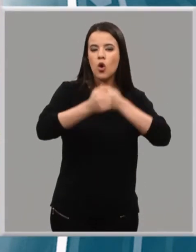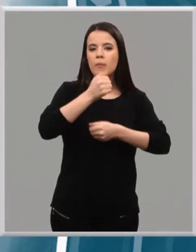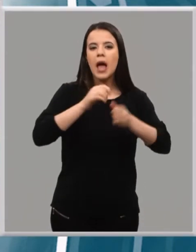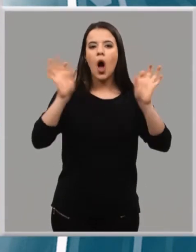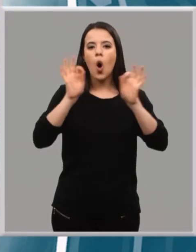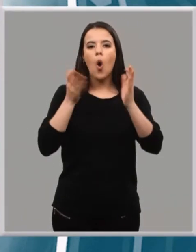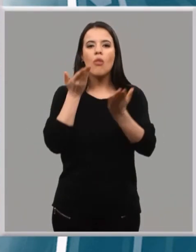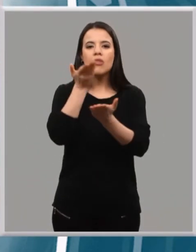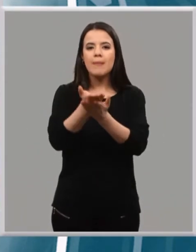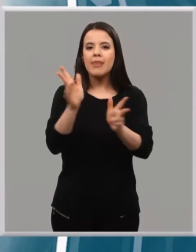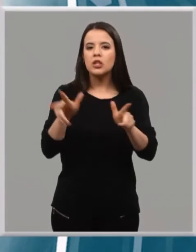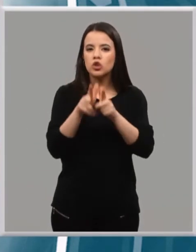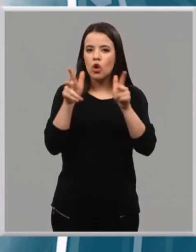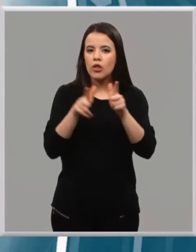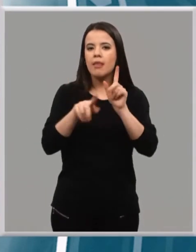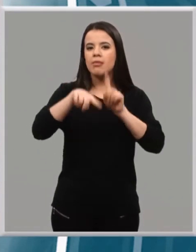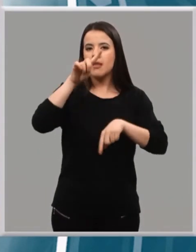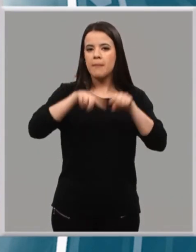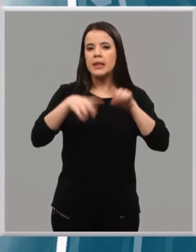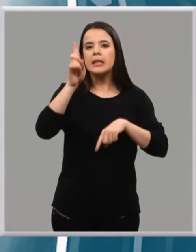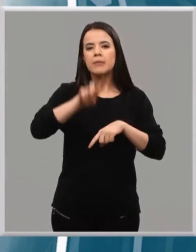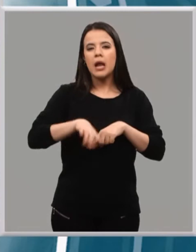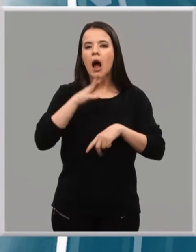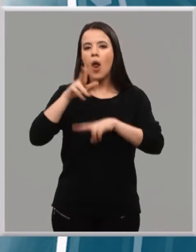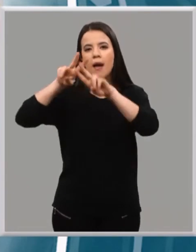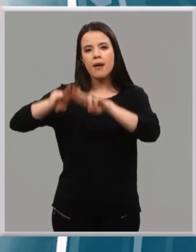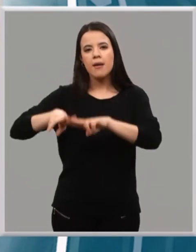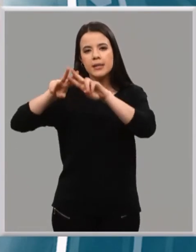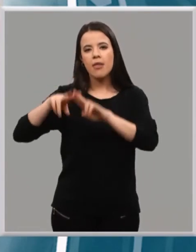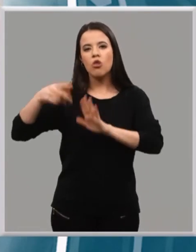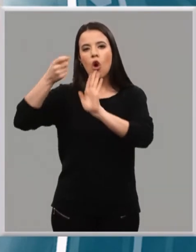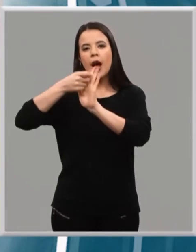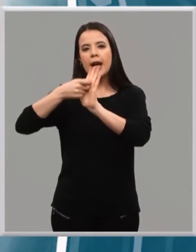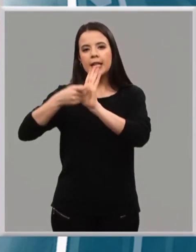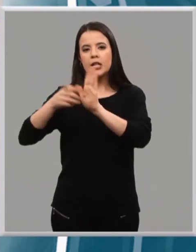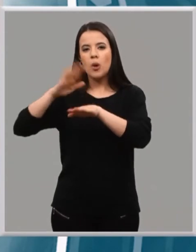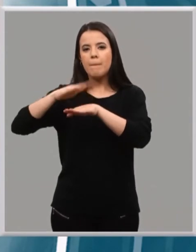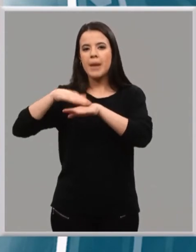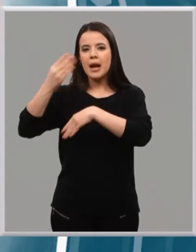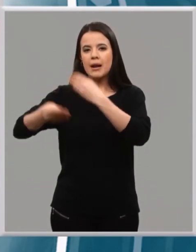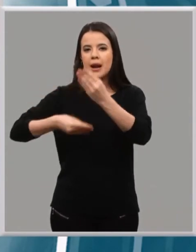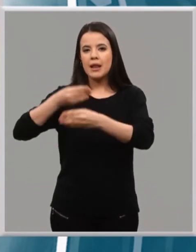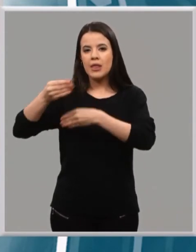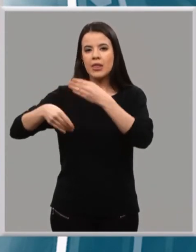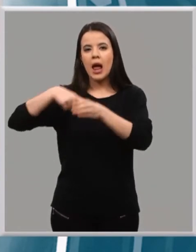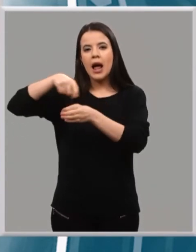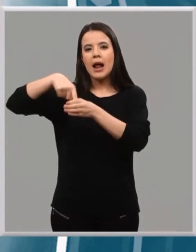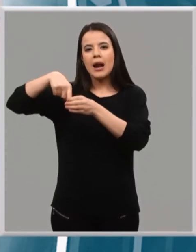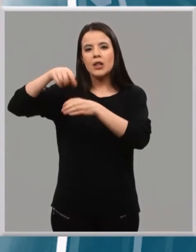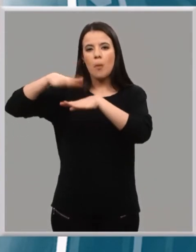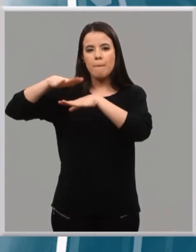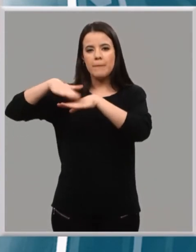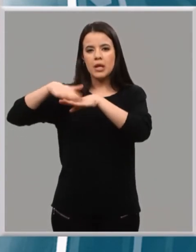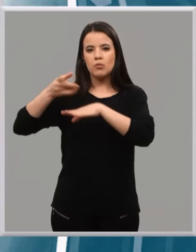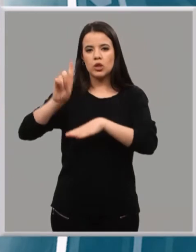y estamos revisando la aplicación de los criterios para elaborar esas ratios mínimas para el concierto de unidades.